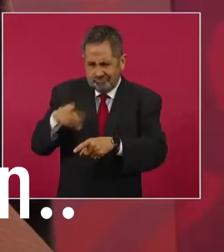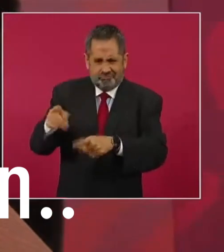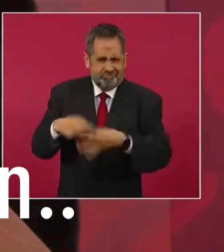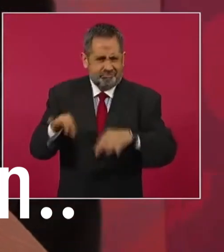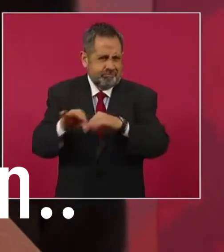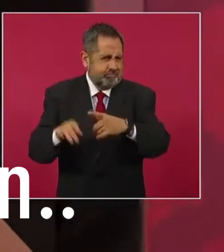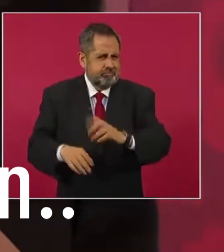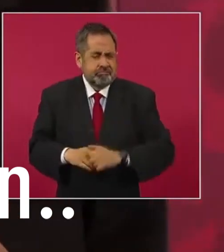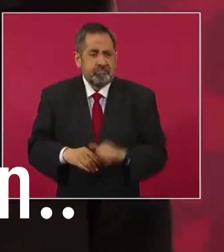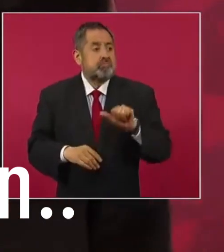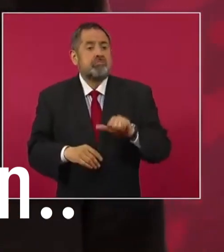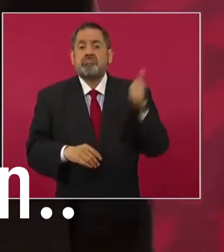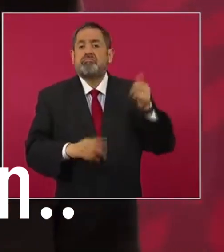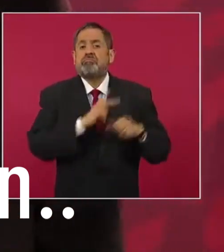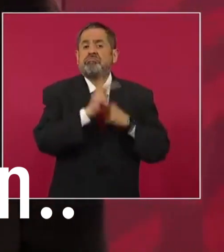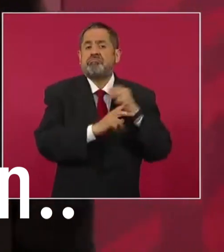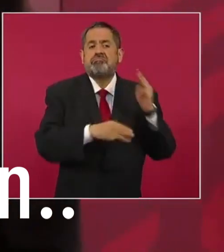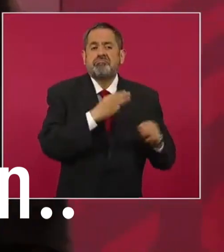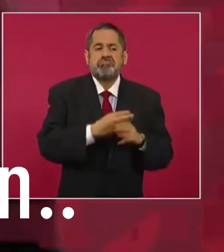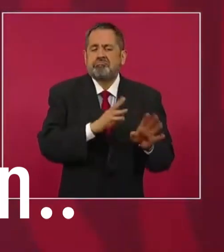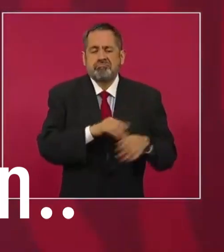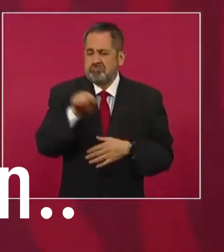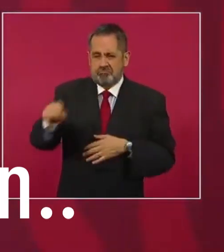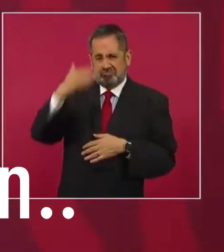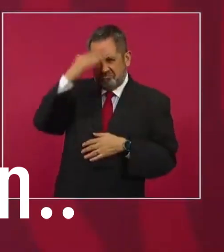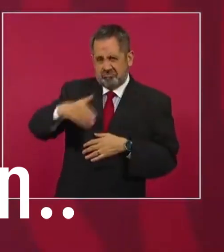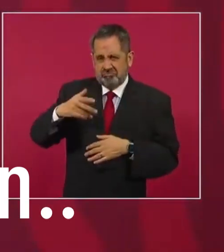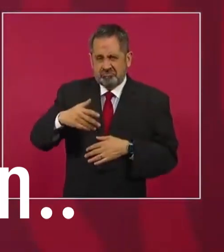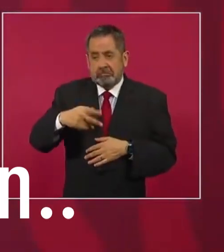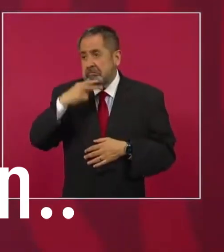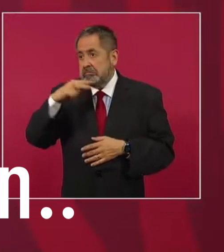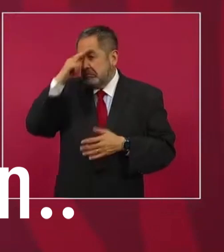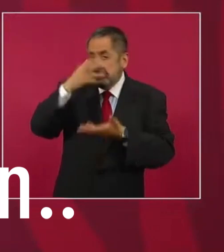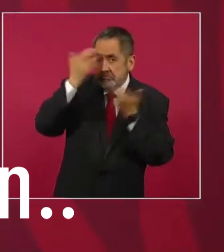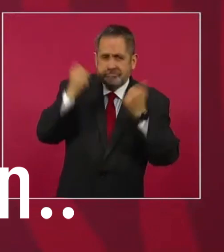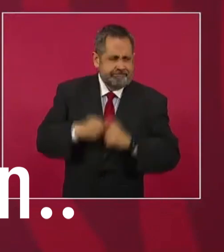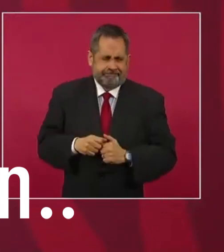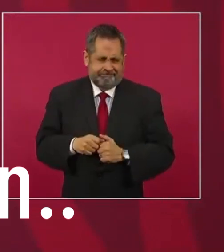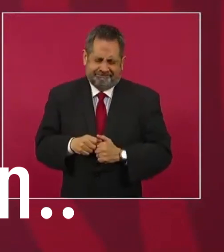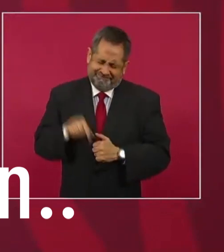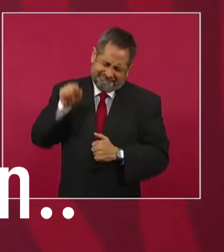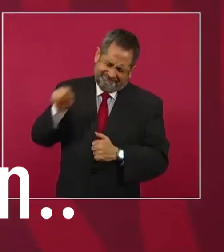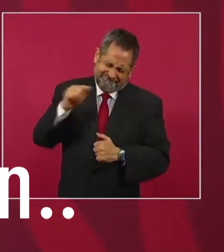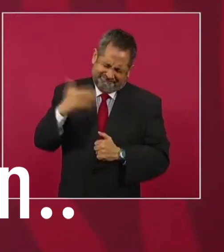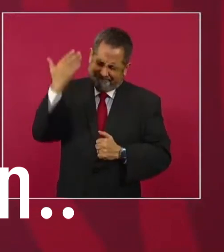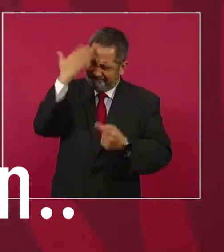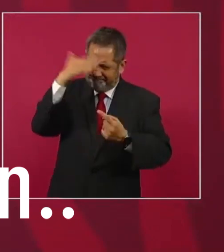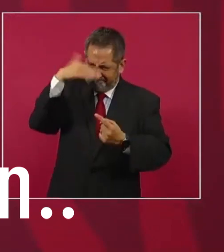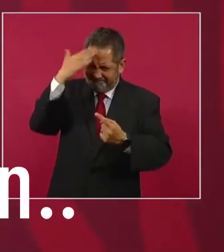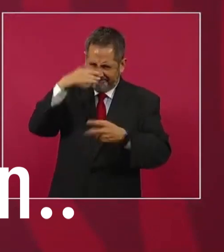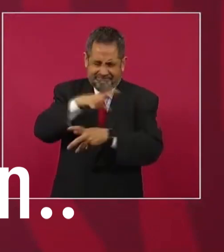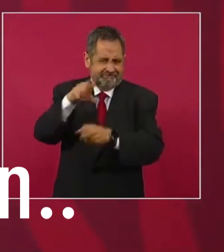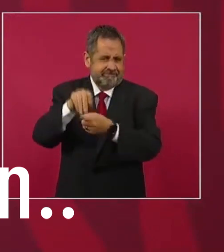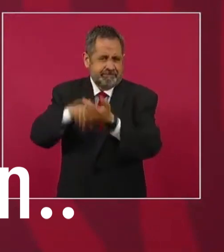No hay analfabetismo político en nuestro país.